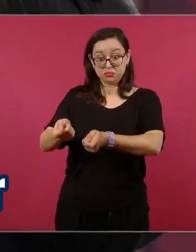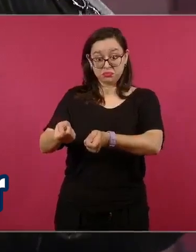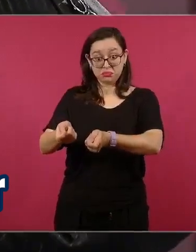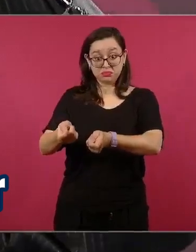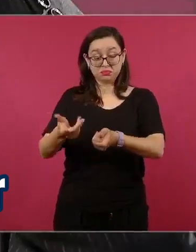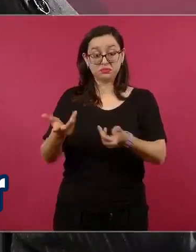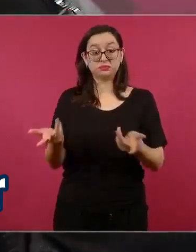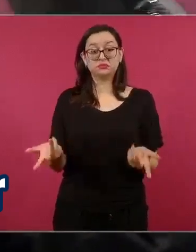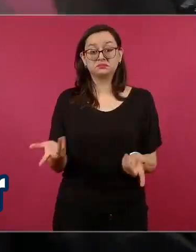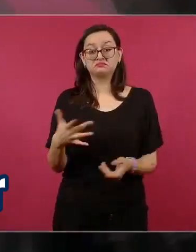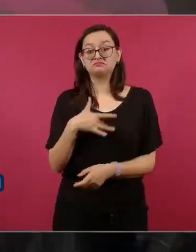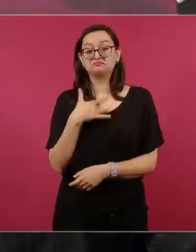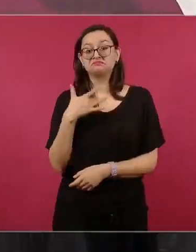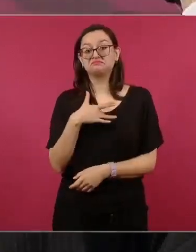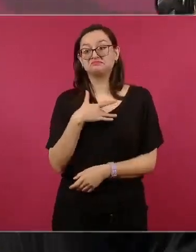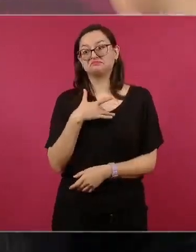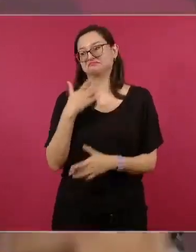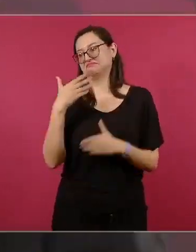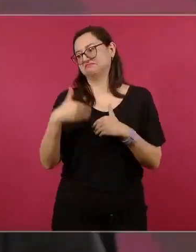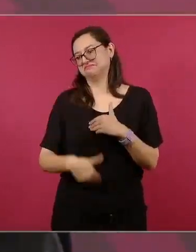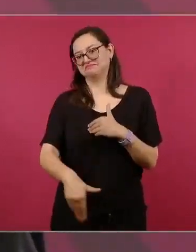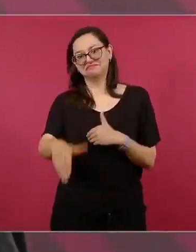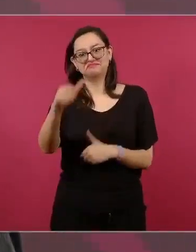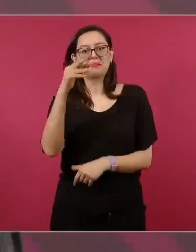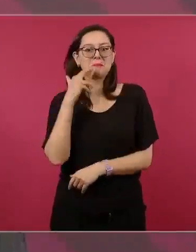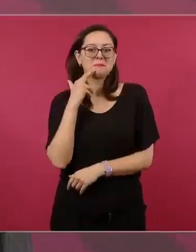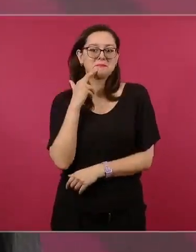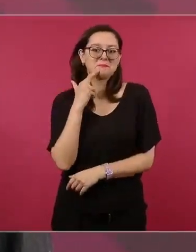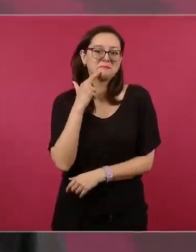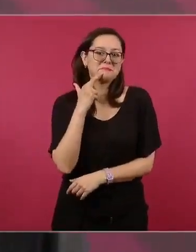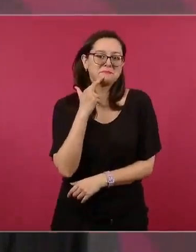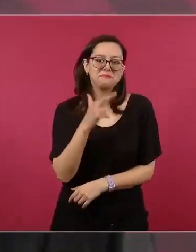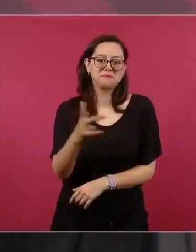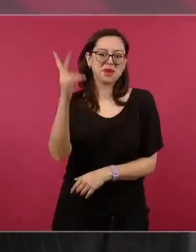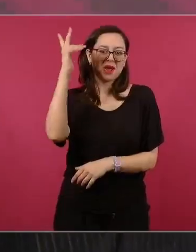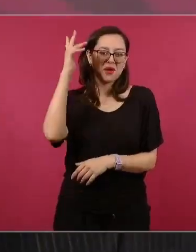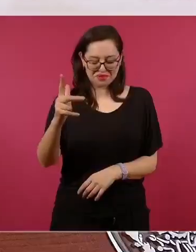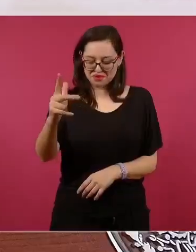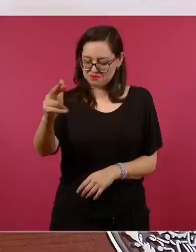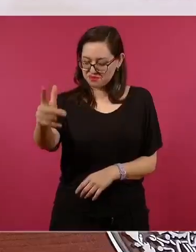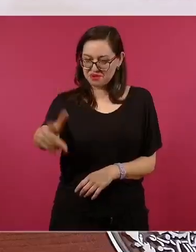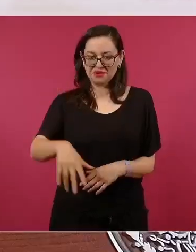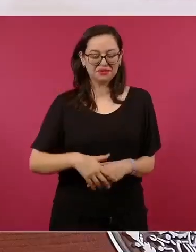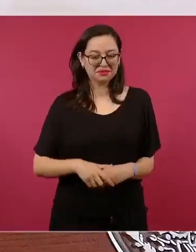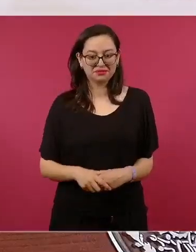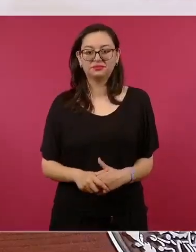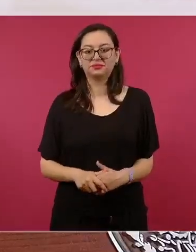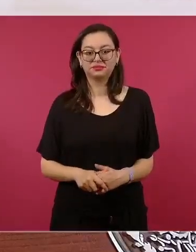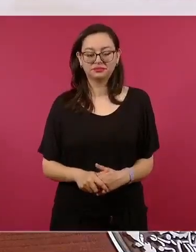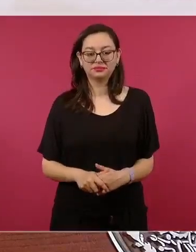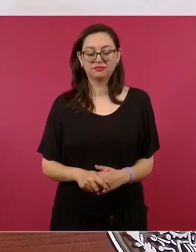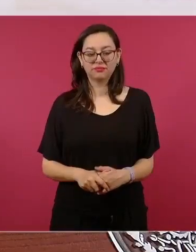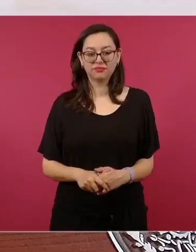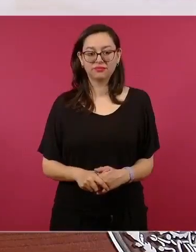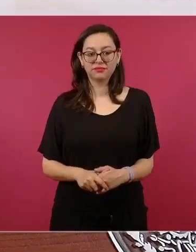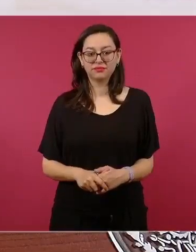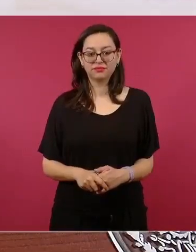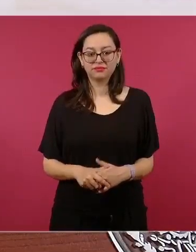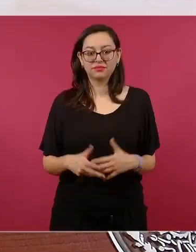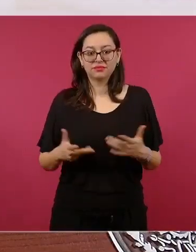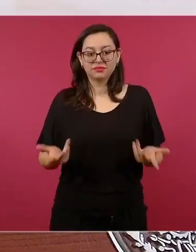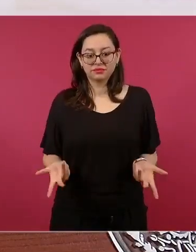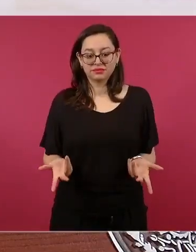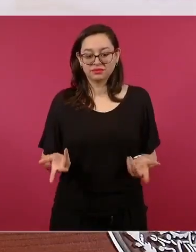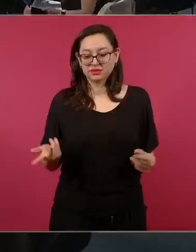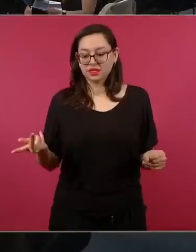nos va a ir mejor, mucho mejor, porque a nosotros nos